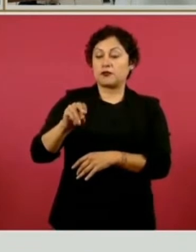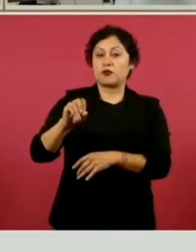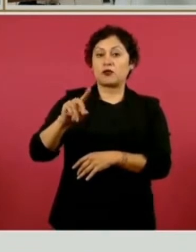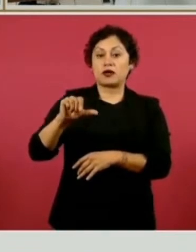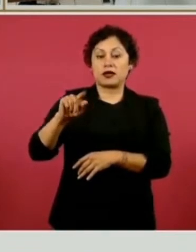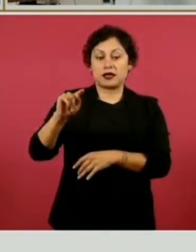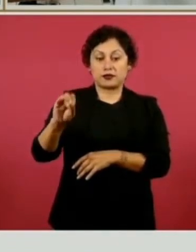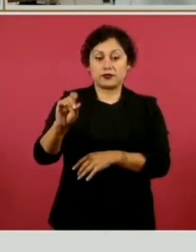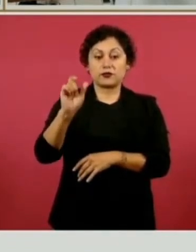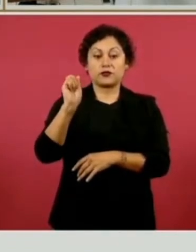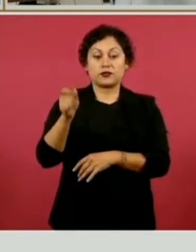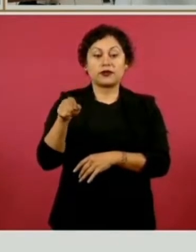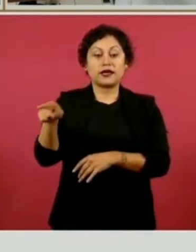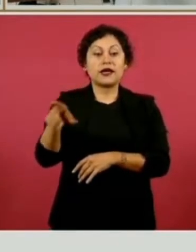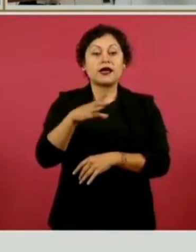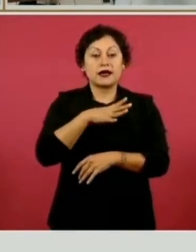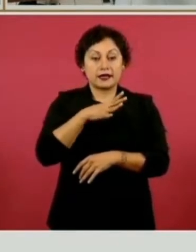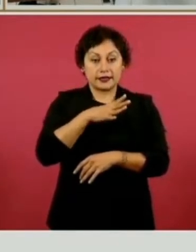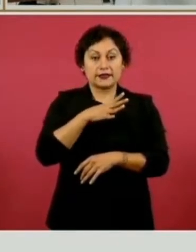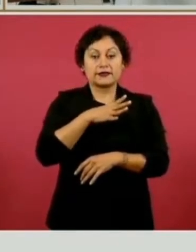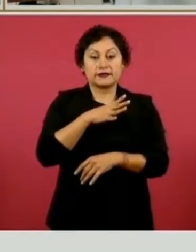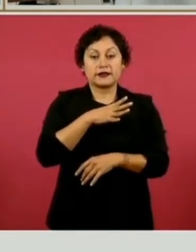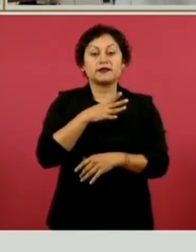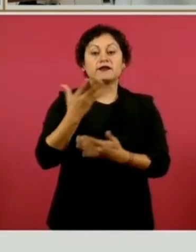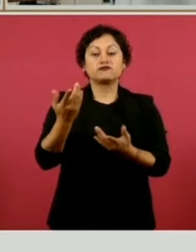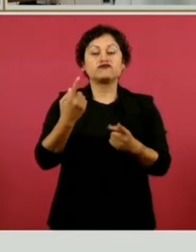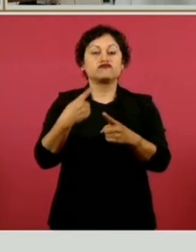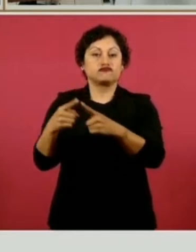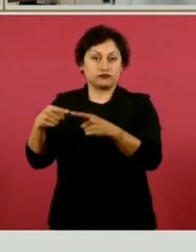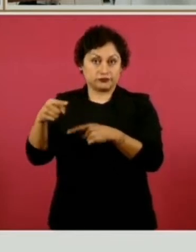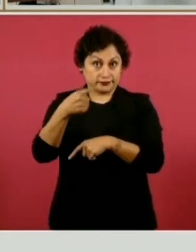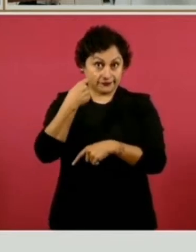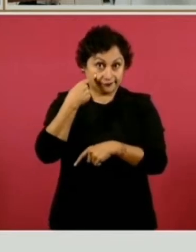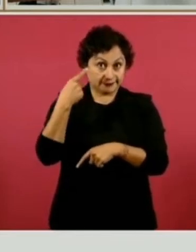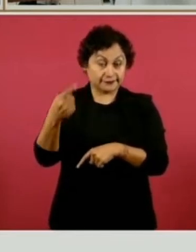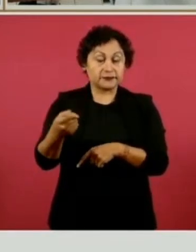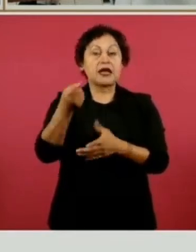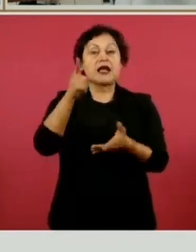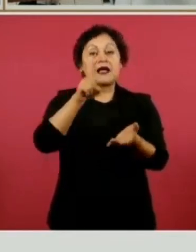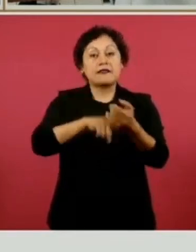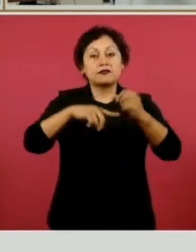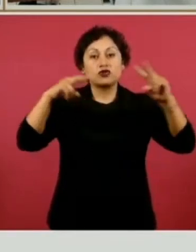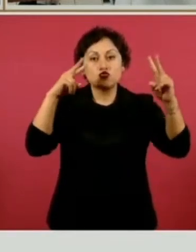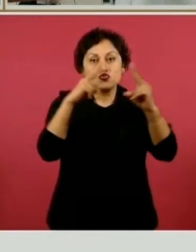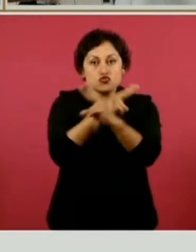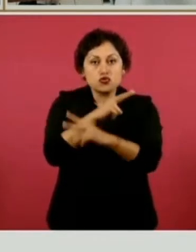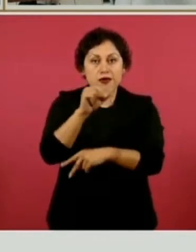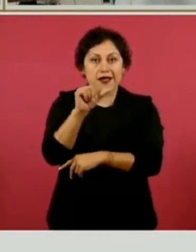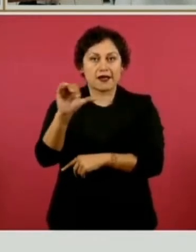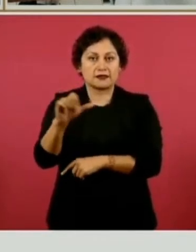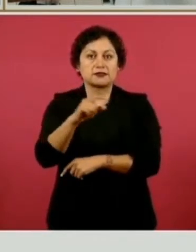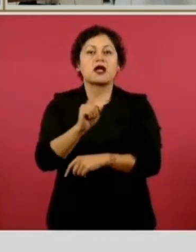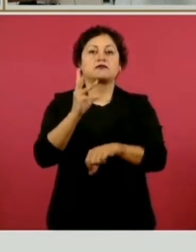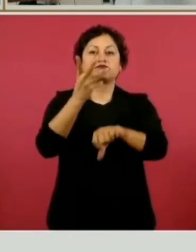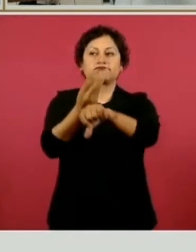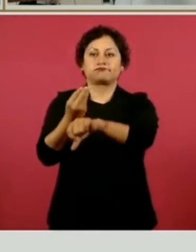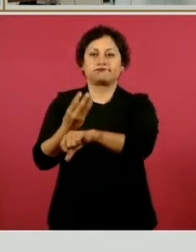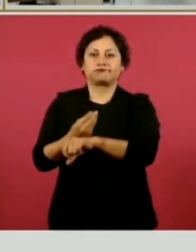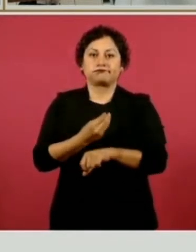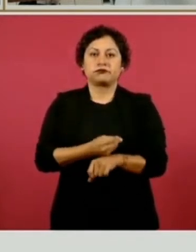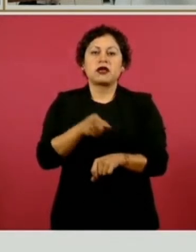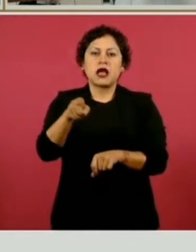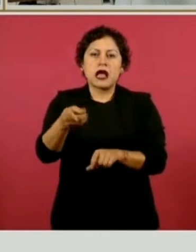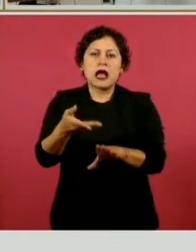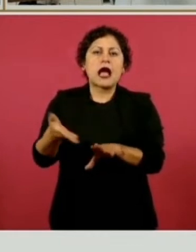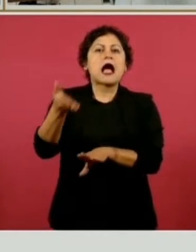que está trabajando estas acciones, por ejemplo, el instrumental, los aires acondicionados. Hay muchos que se habían intervenido antes, entonces lo que están